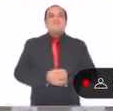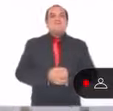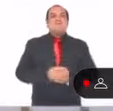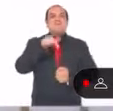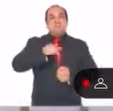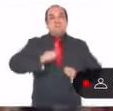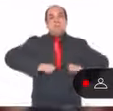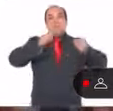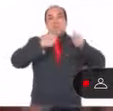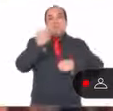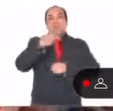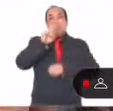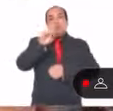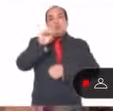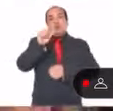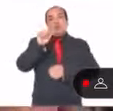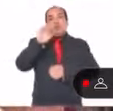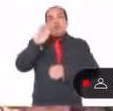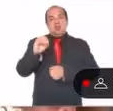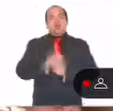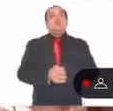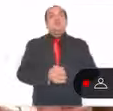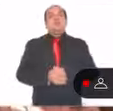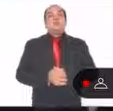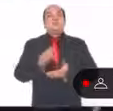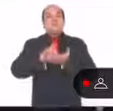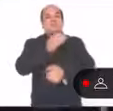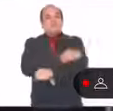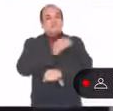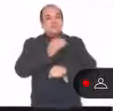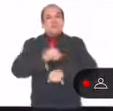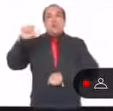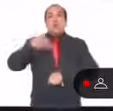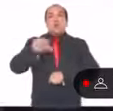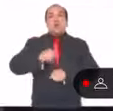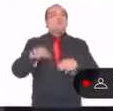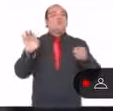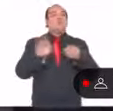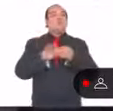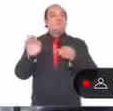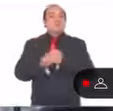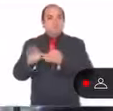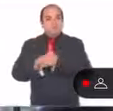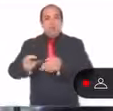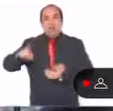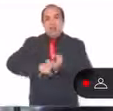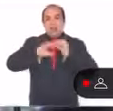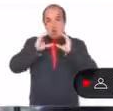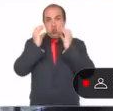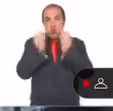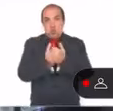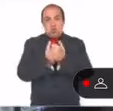unidad del Rosario, muchas gracias a mis compañeros que hoy van a dar continuidad en el Congreso